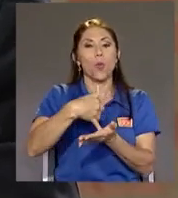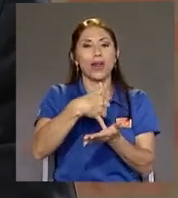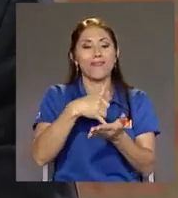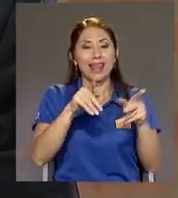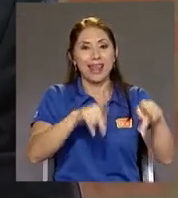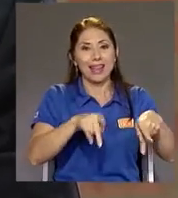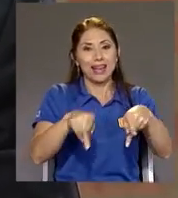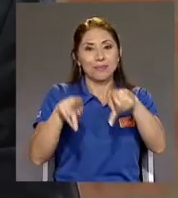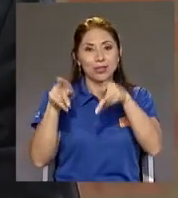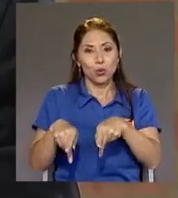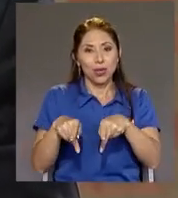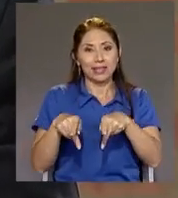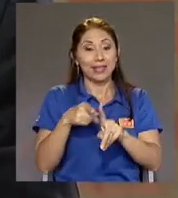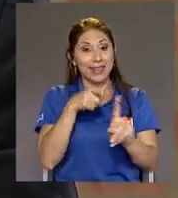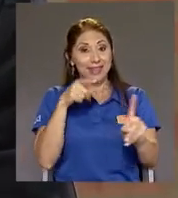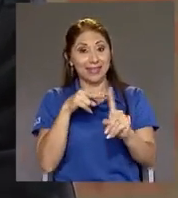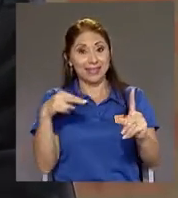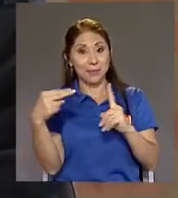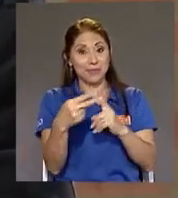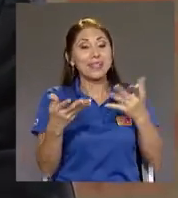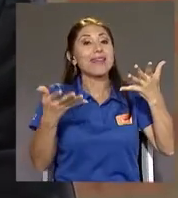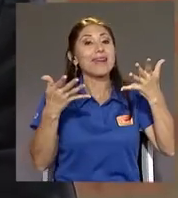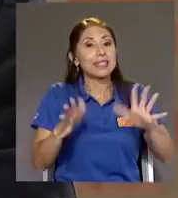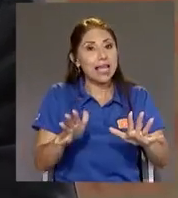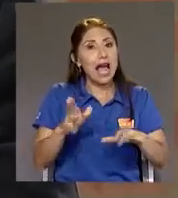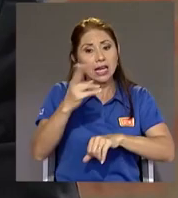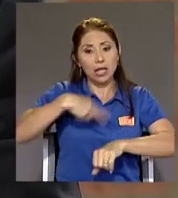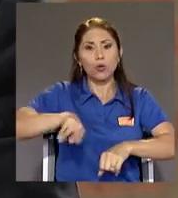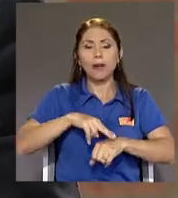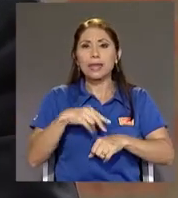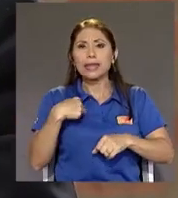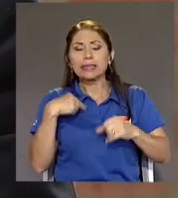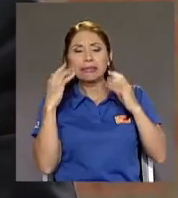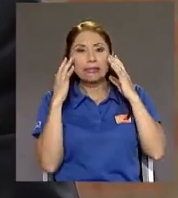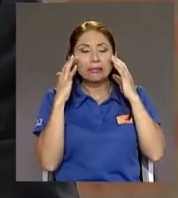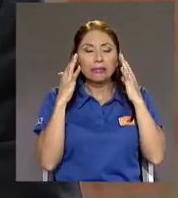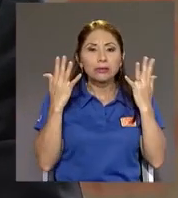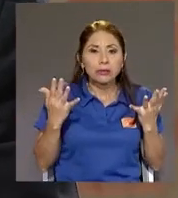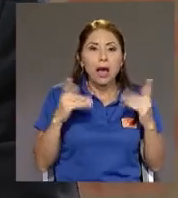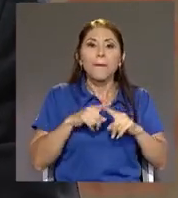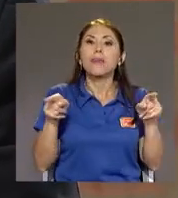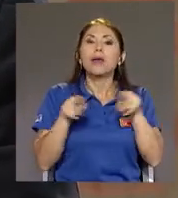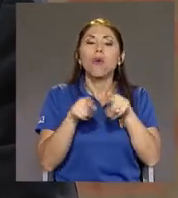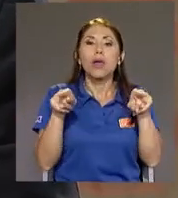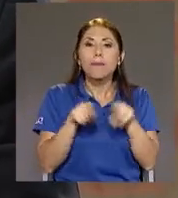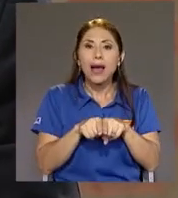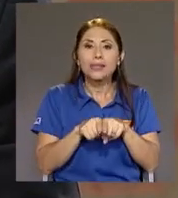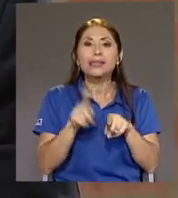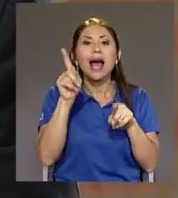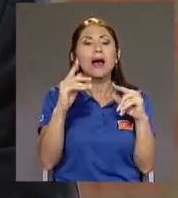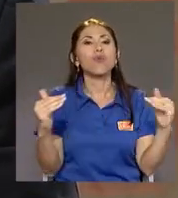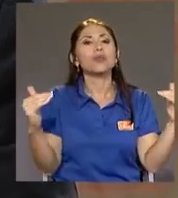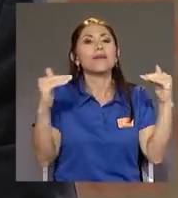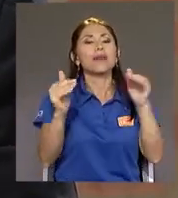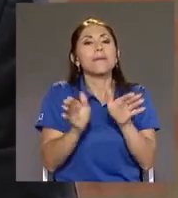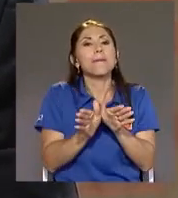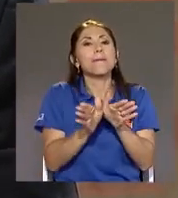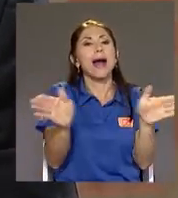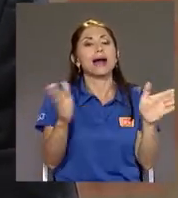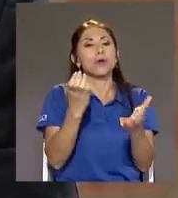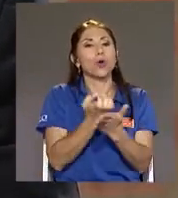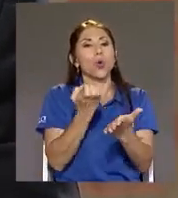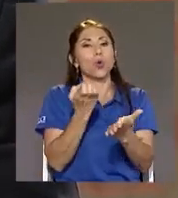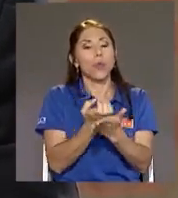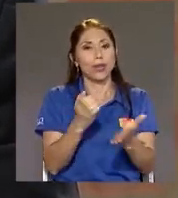Entonces desde esa perspectiva Ya hay una inquietud natural Pero además A un nivel macroeconómico Como acaba de